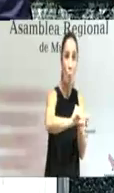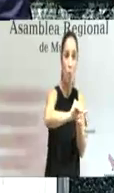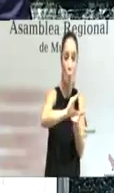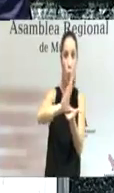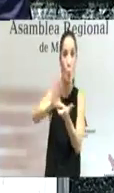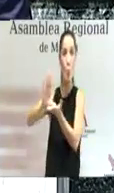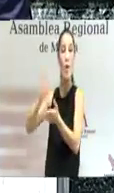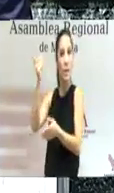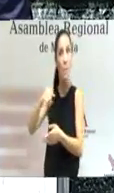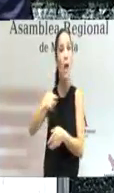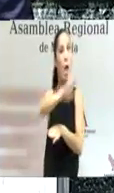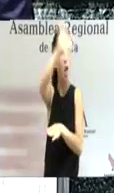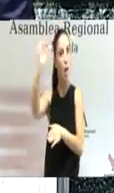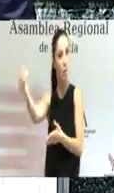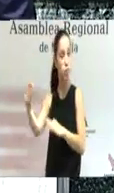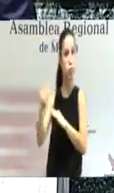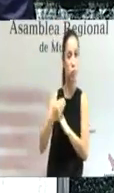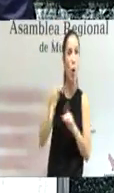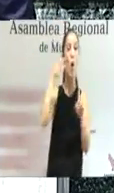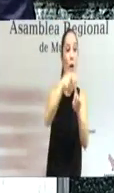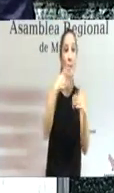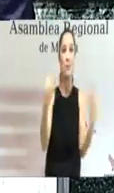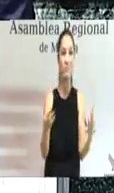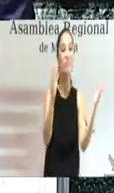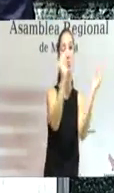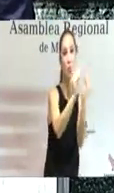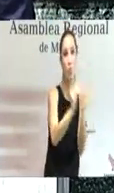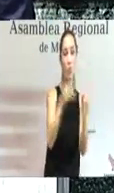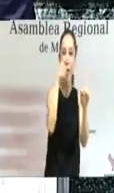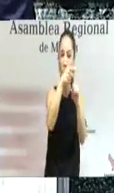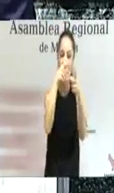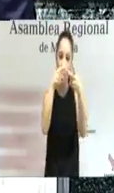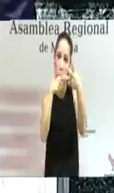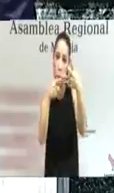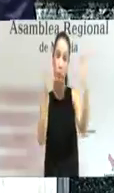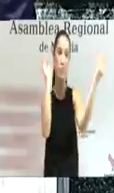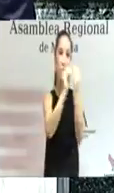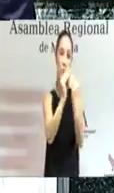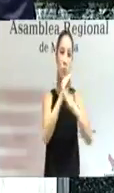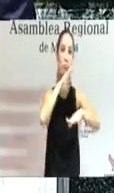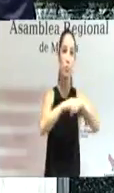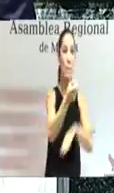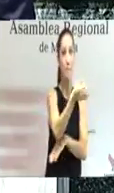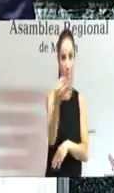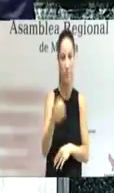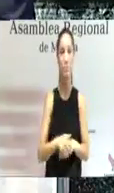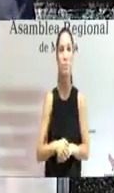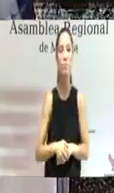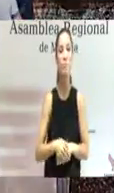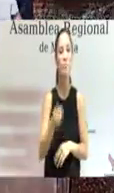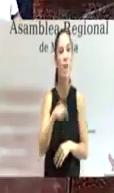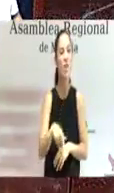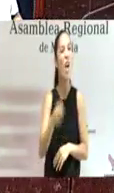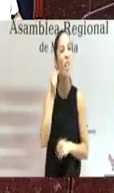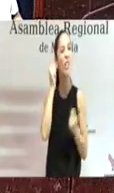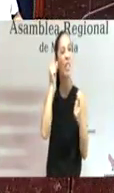europeas, y actuaciones diversas para poder cumplir con todos estos objetivos. De todo ello, se dio cuenta hace